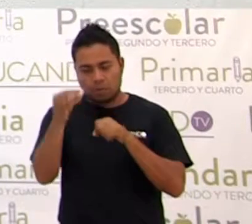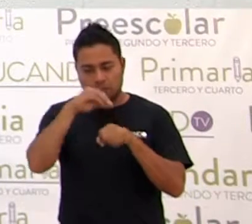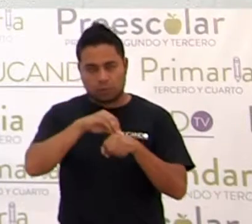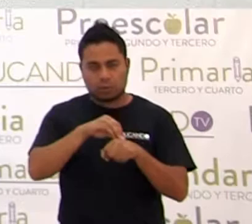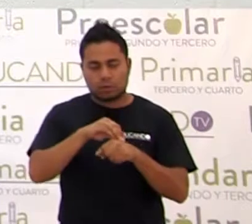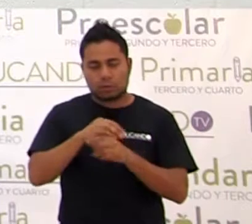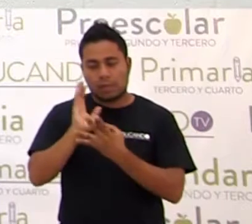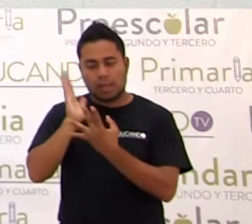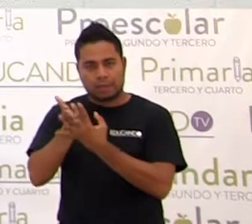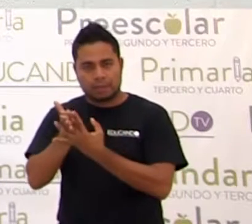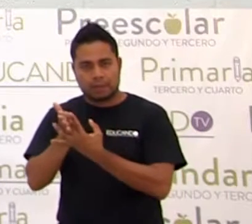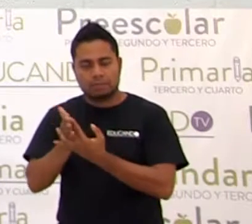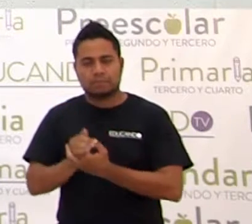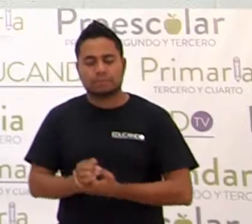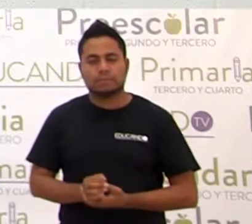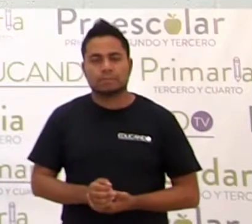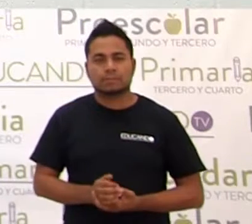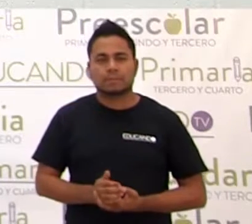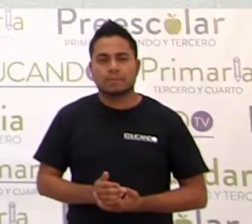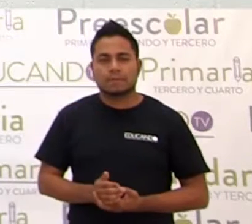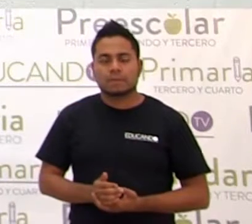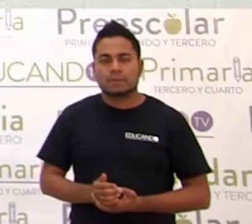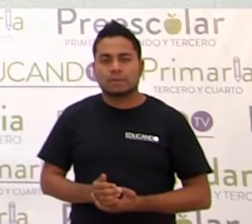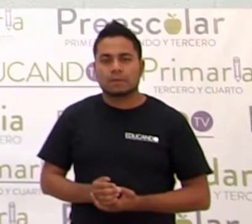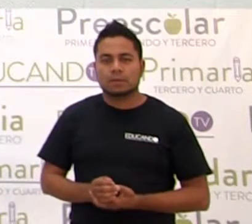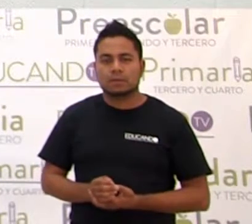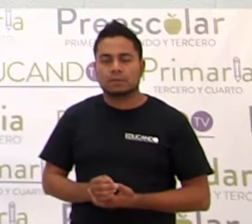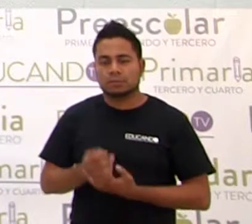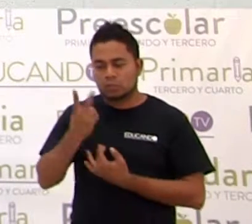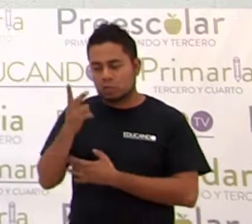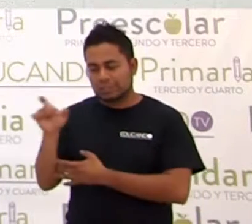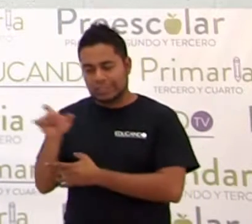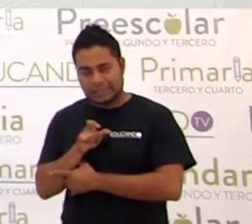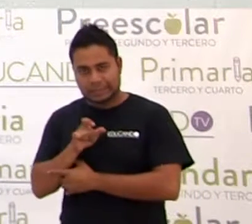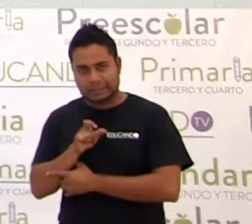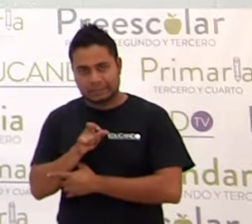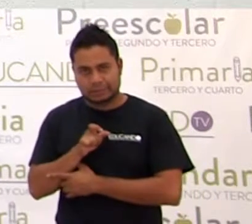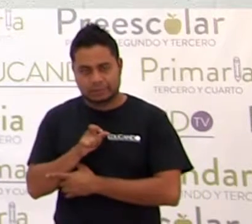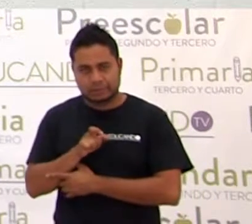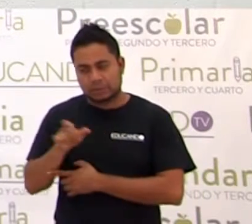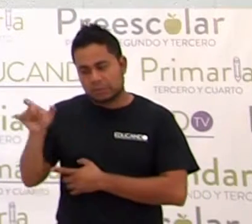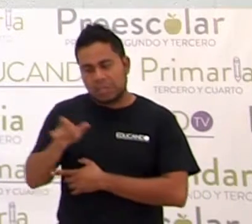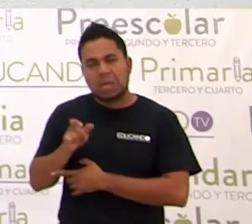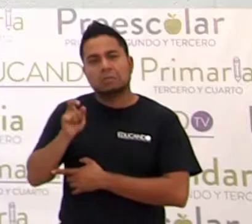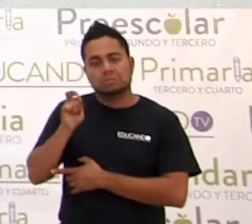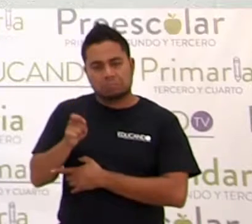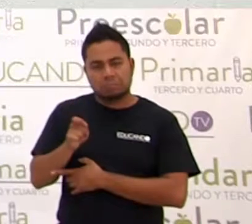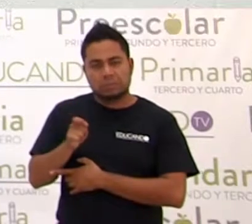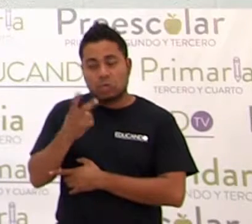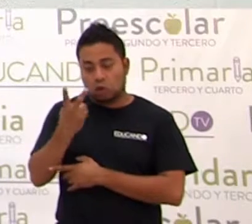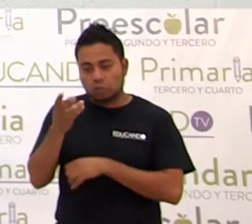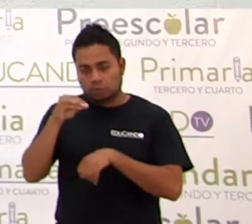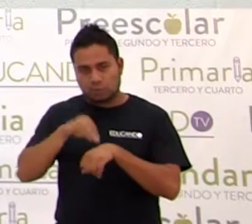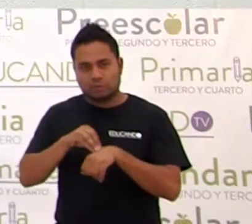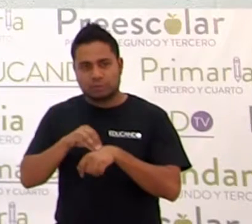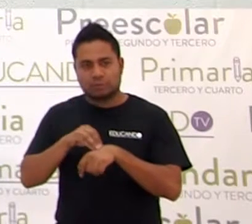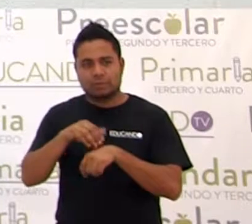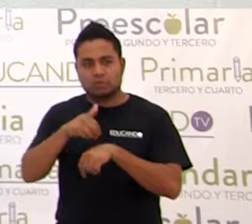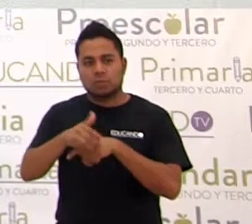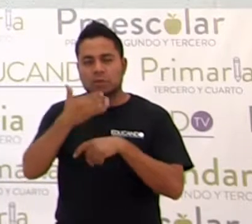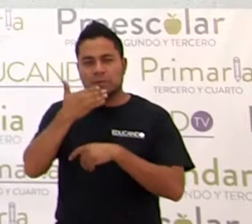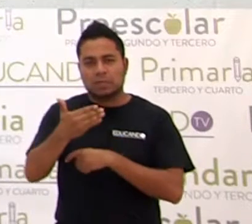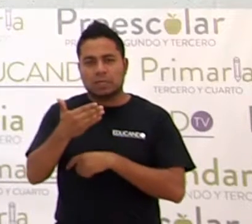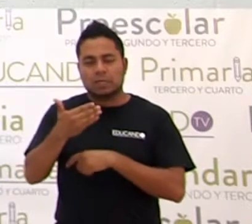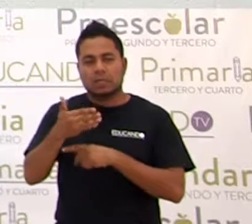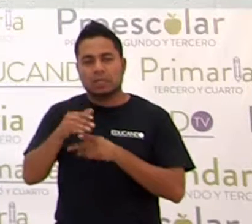Entre 2x, que sería el número 2 y la figura,